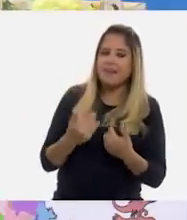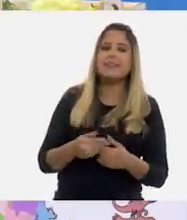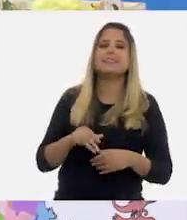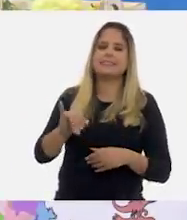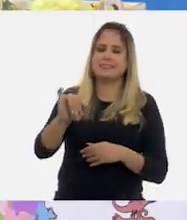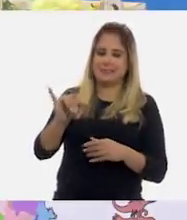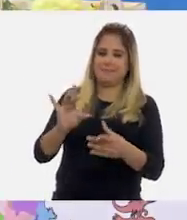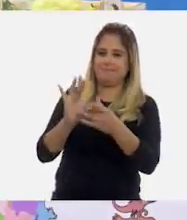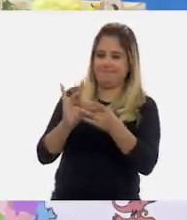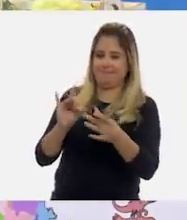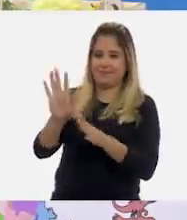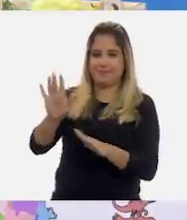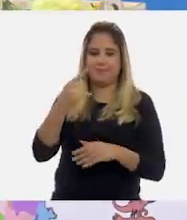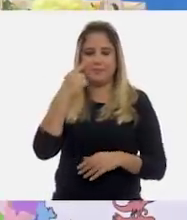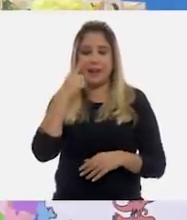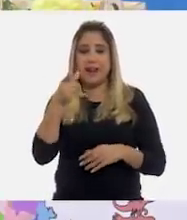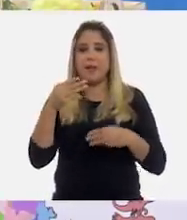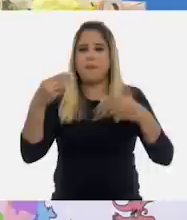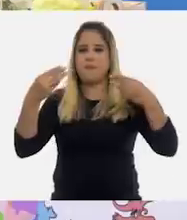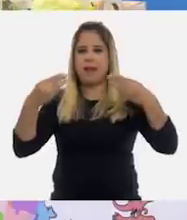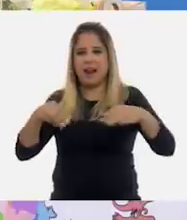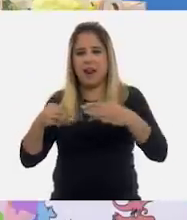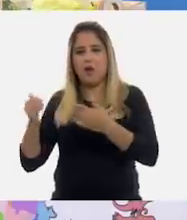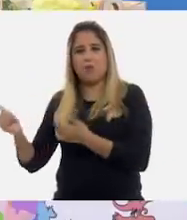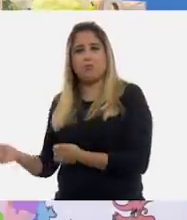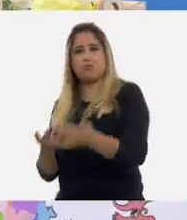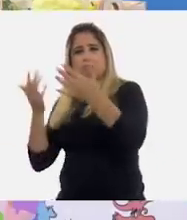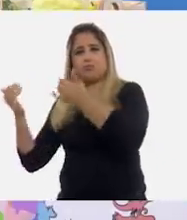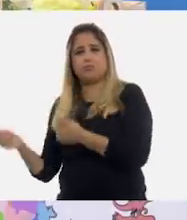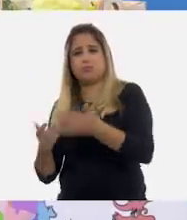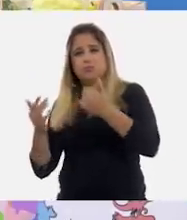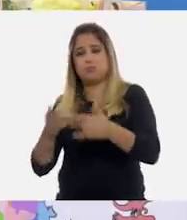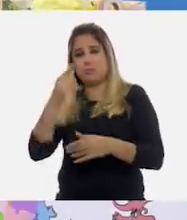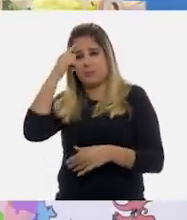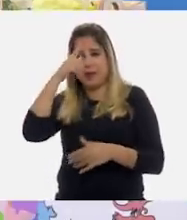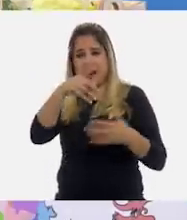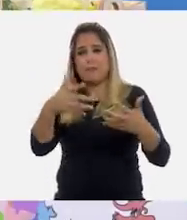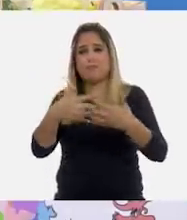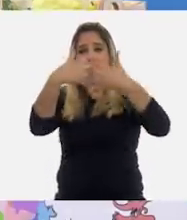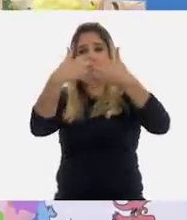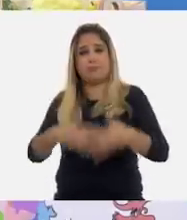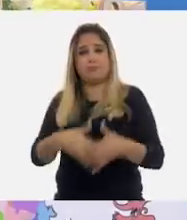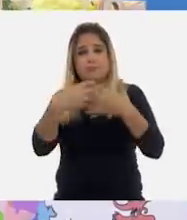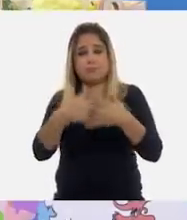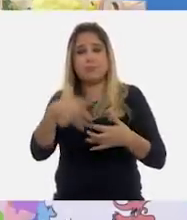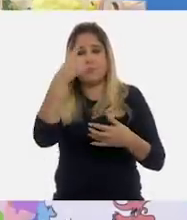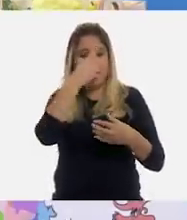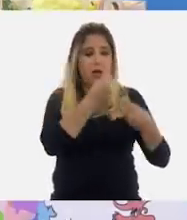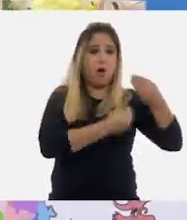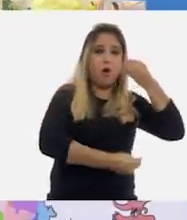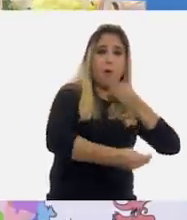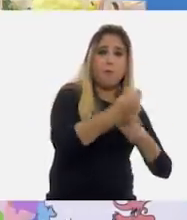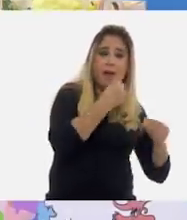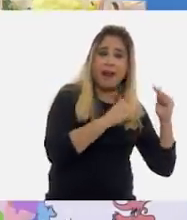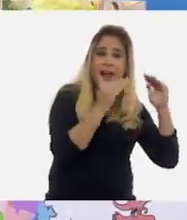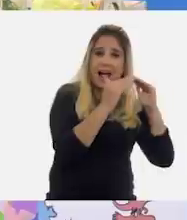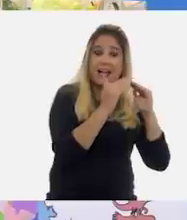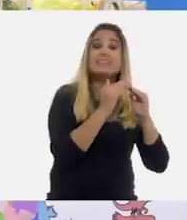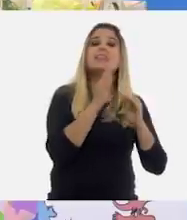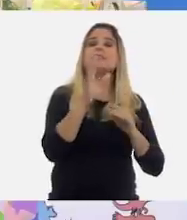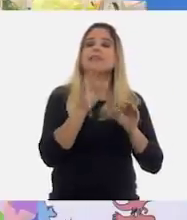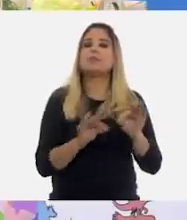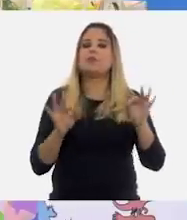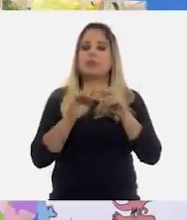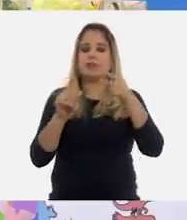para que los productos lleguen a los mercados y a nuestra mesa, debemos considerar algunos aspectos fundamentales, como